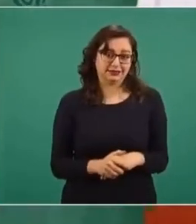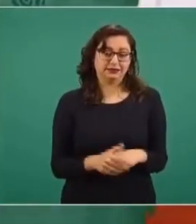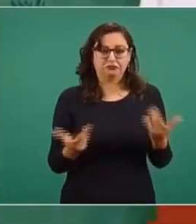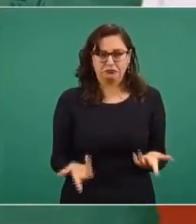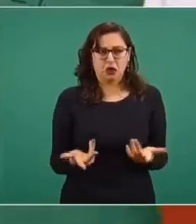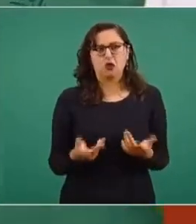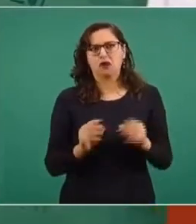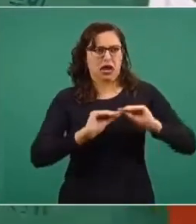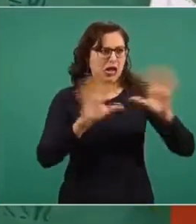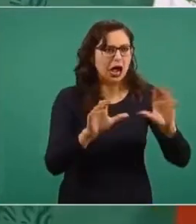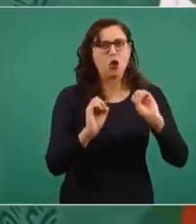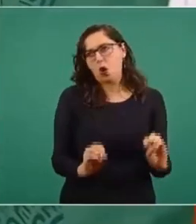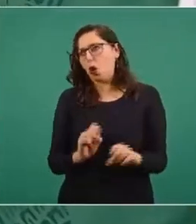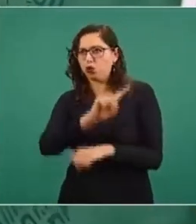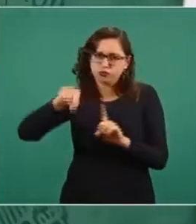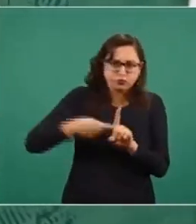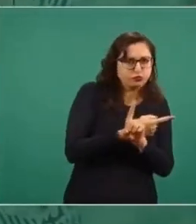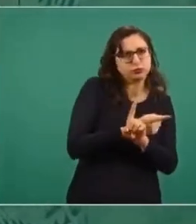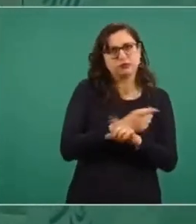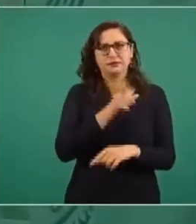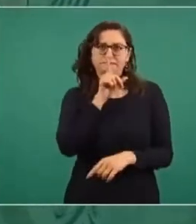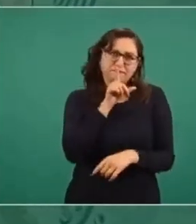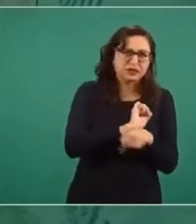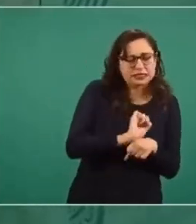¿Cuál es la palabra? Subliminal.